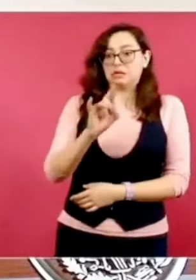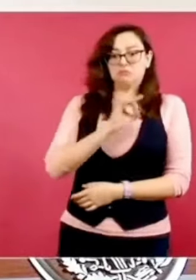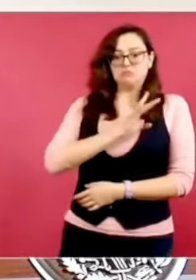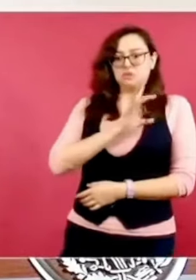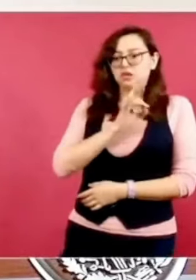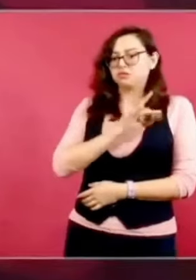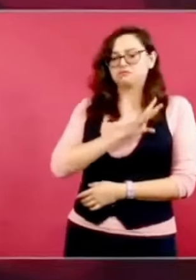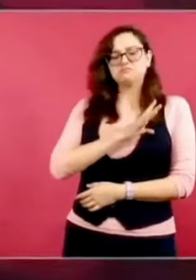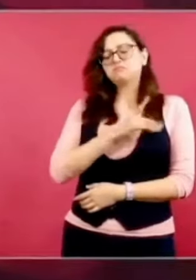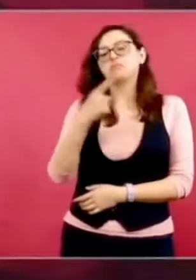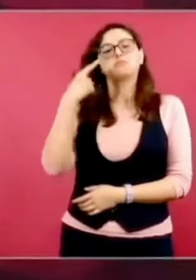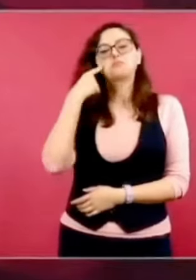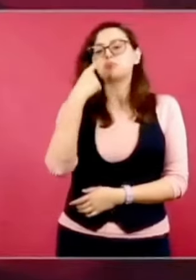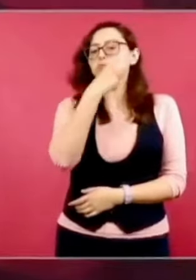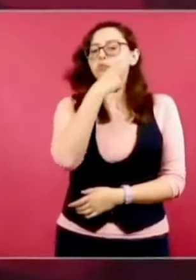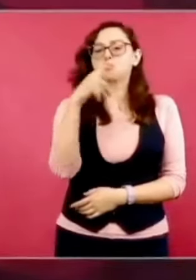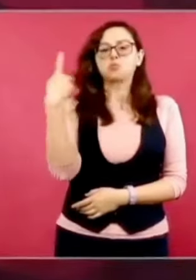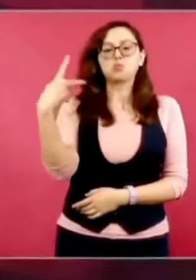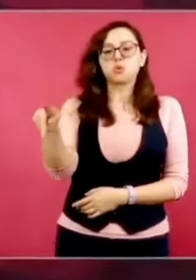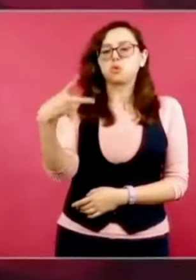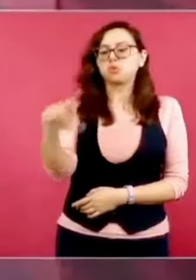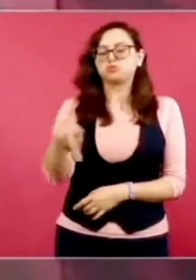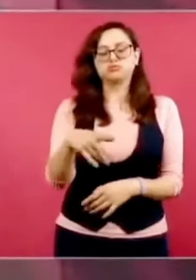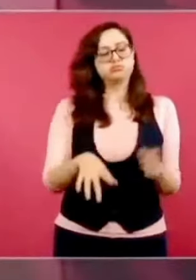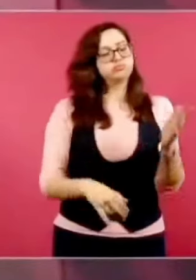dejar que la gente se exprese